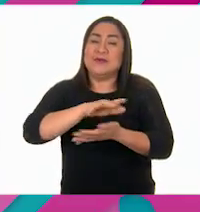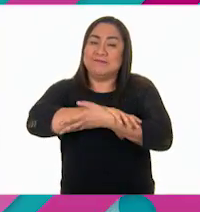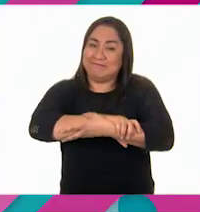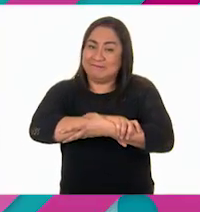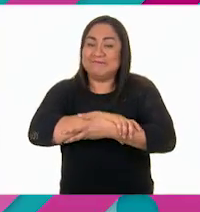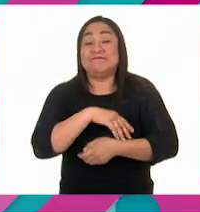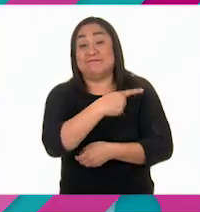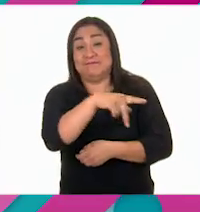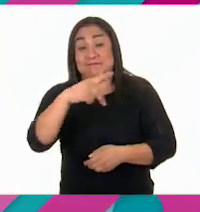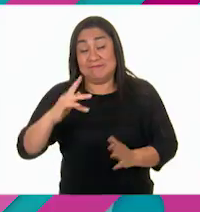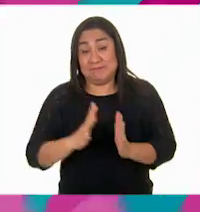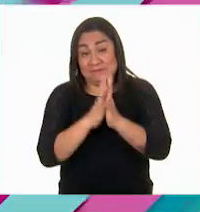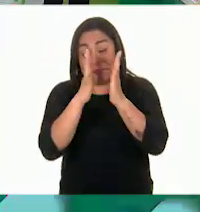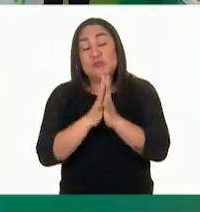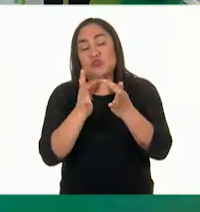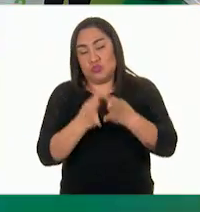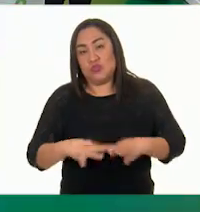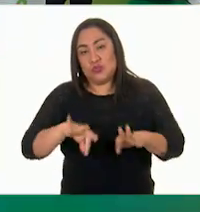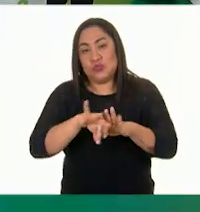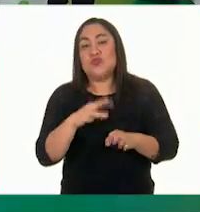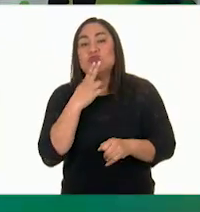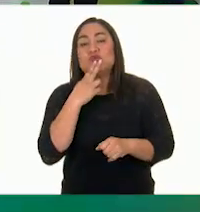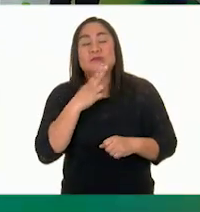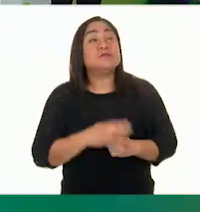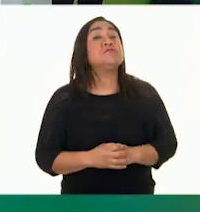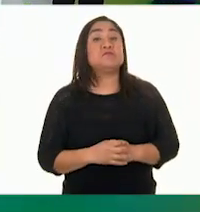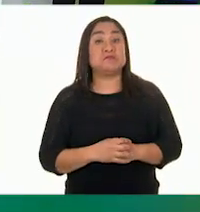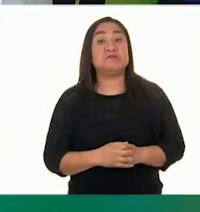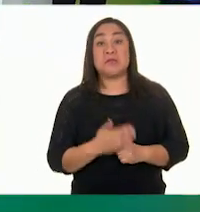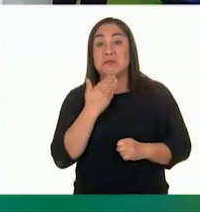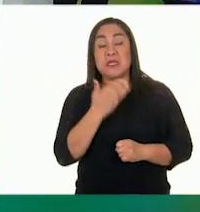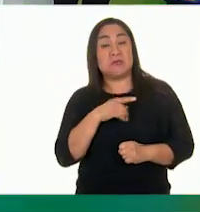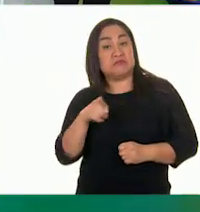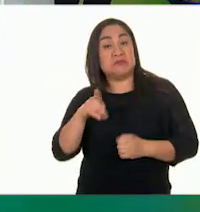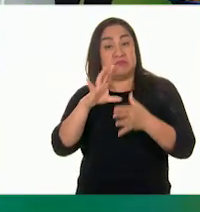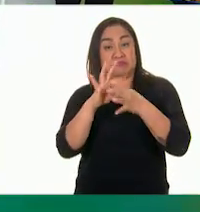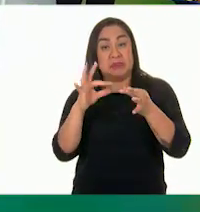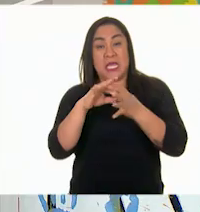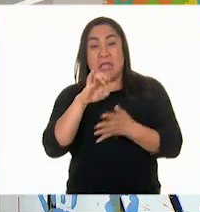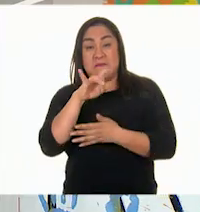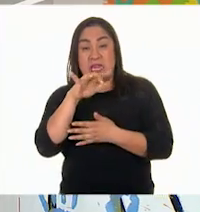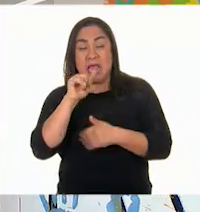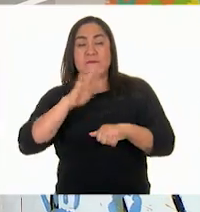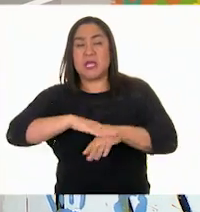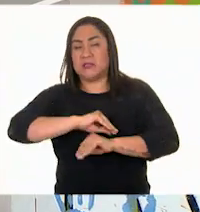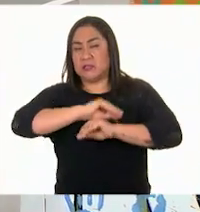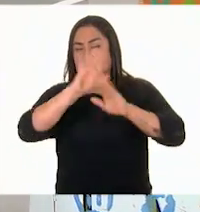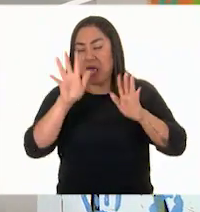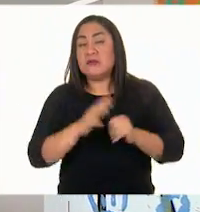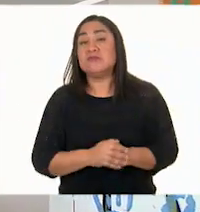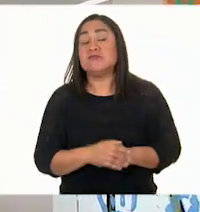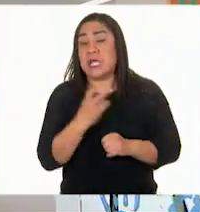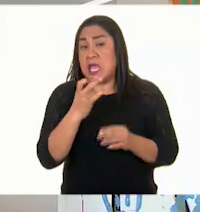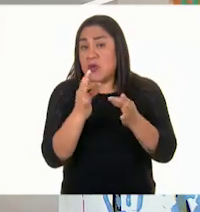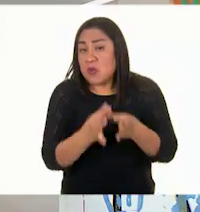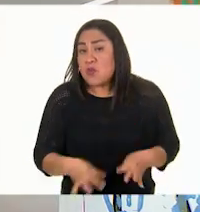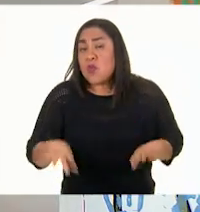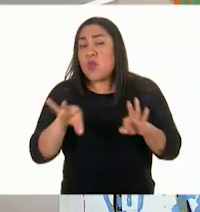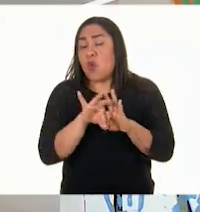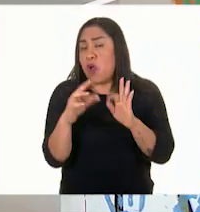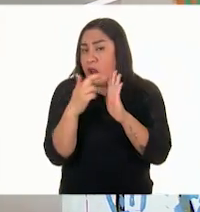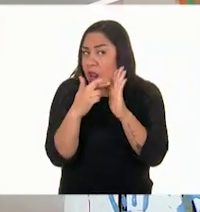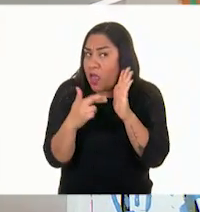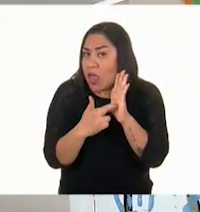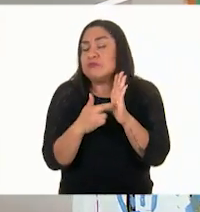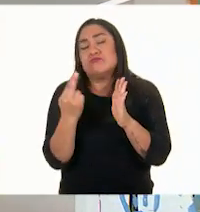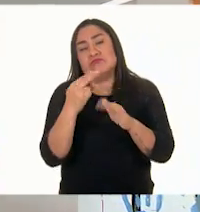importante. Qué bien lo que nos dijo Emilia. Ella nos dice de forma muy clara por qué son importantes las reglas y por qué debemos